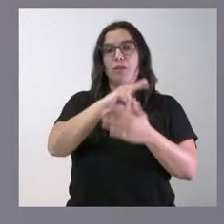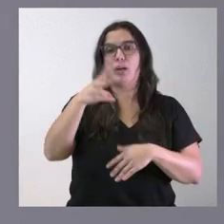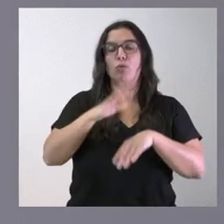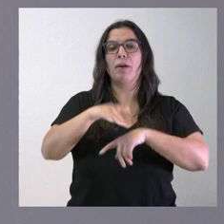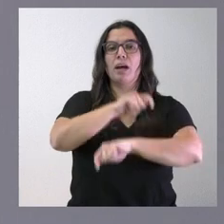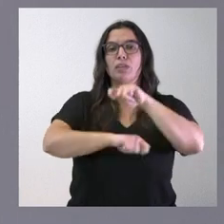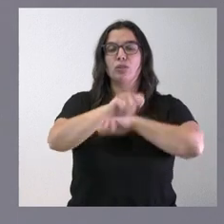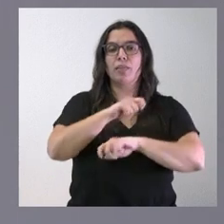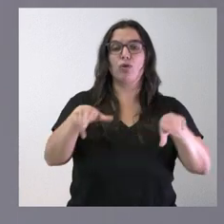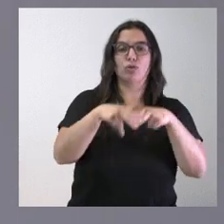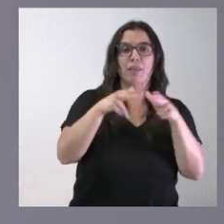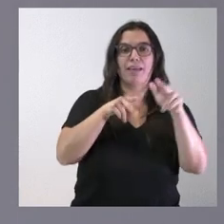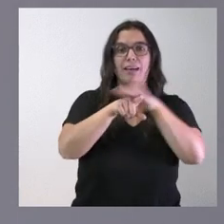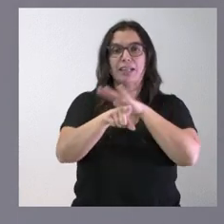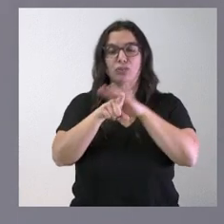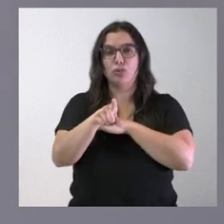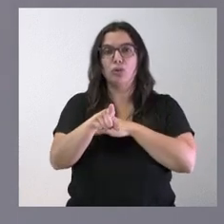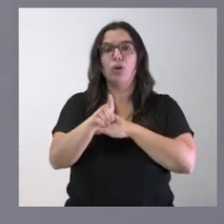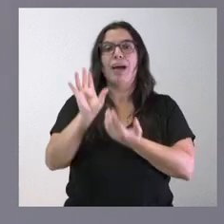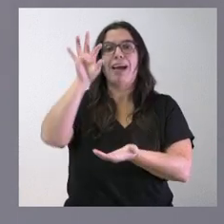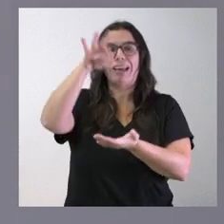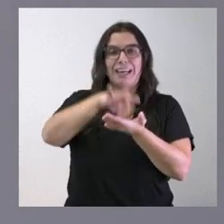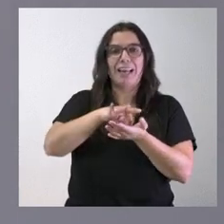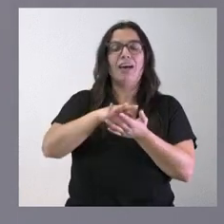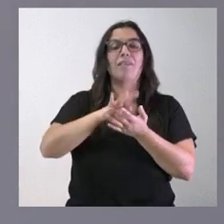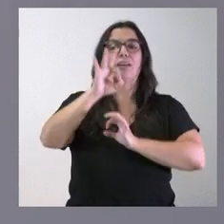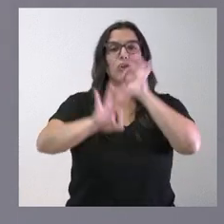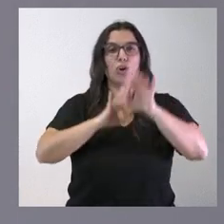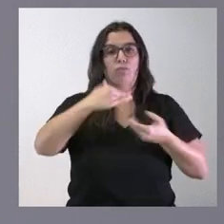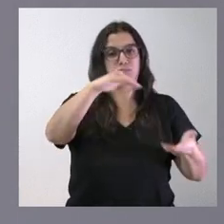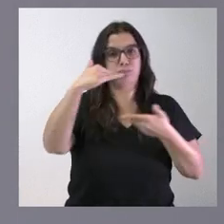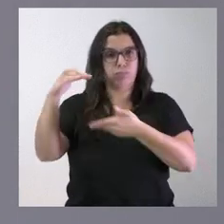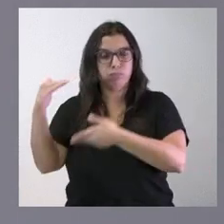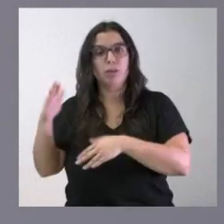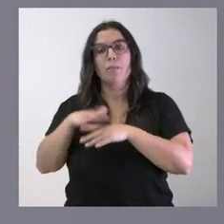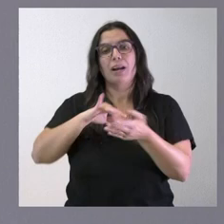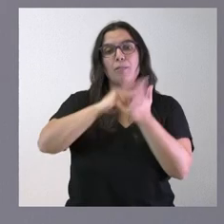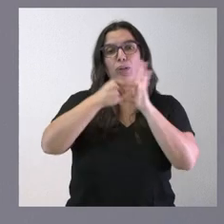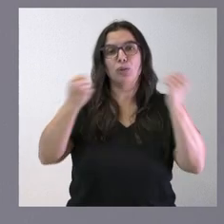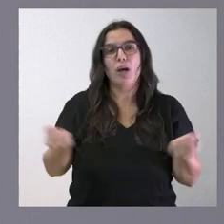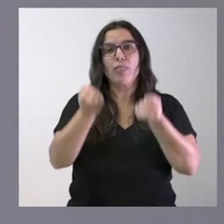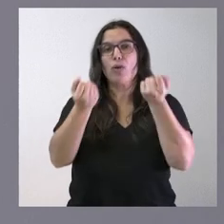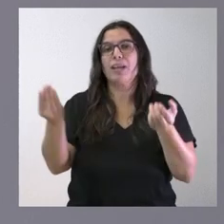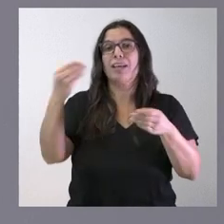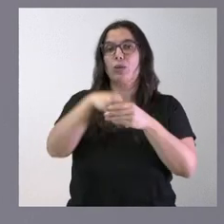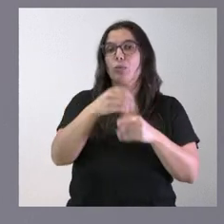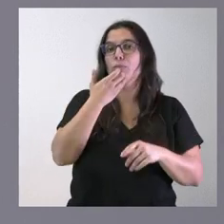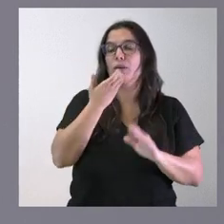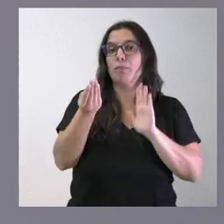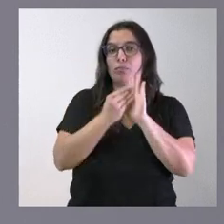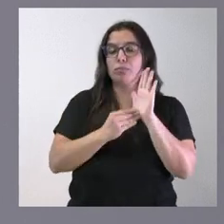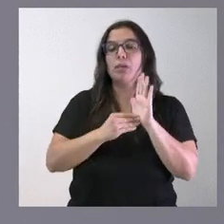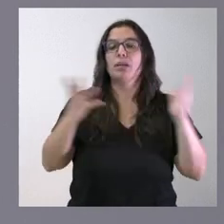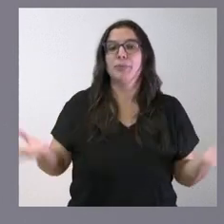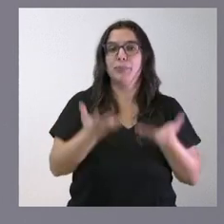Sociedades Gestoras de Enclaves Logísticos y LOG para proyectos y acciones que influyen en impulso de la actividad económica.